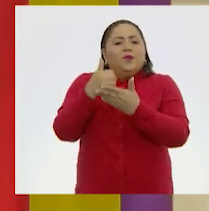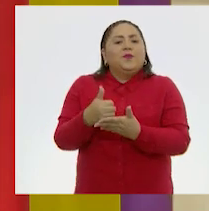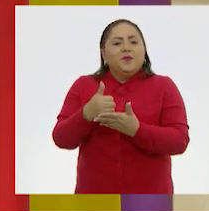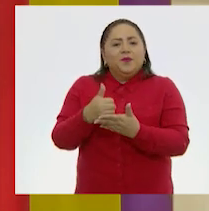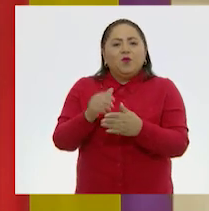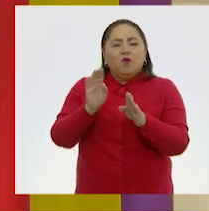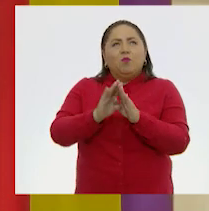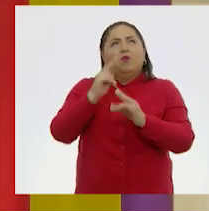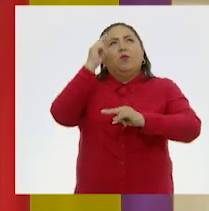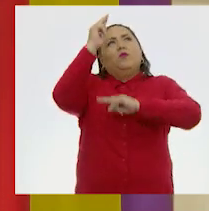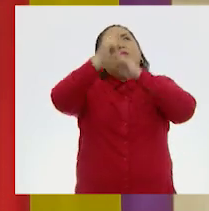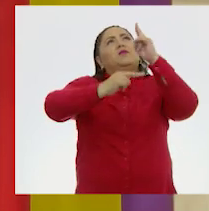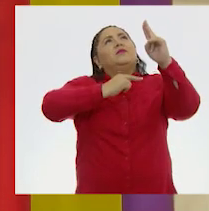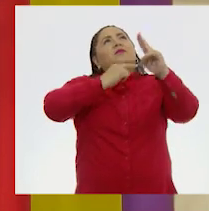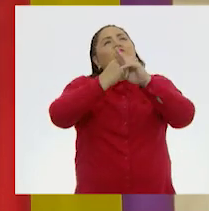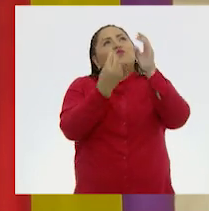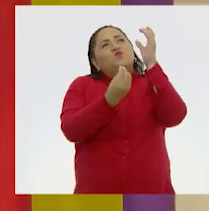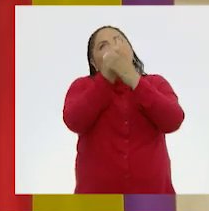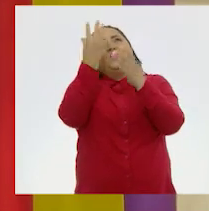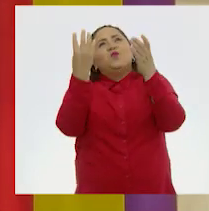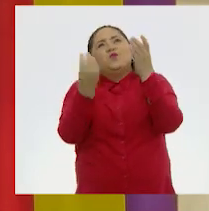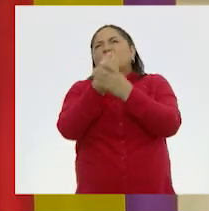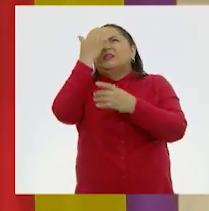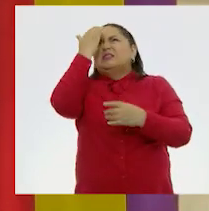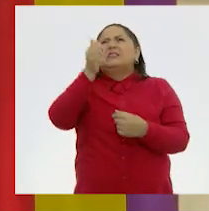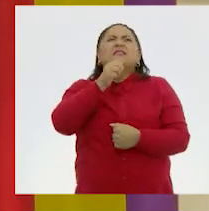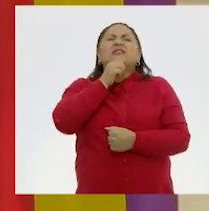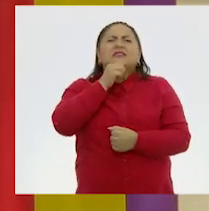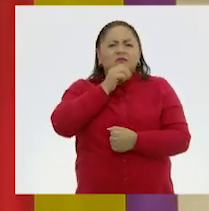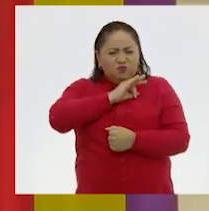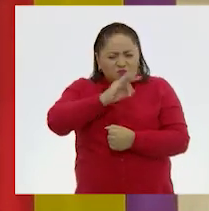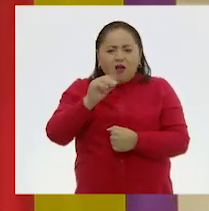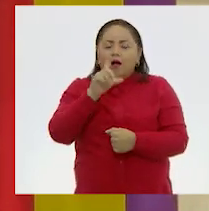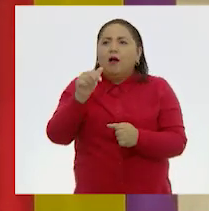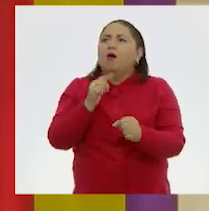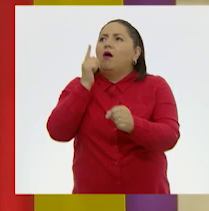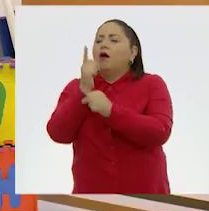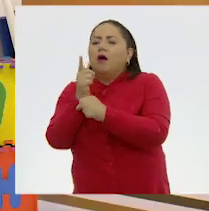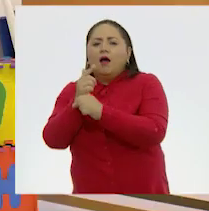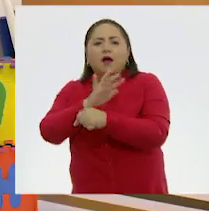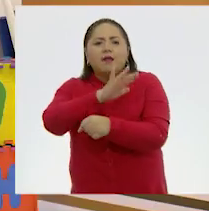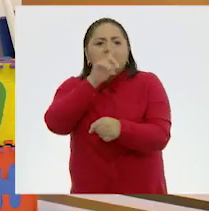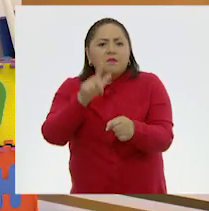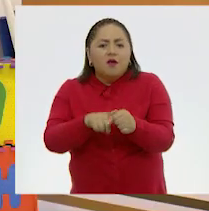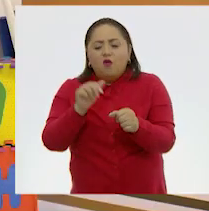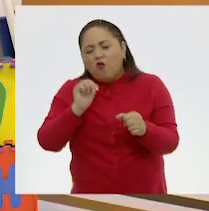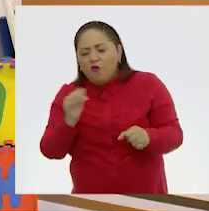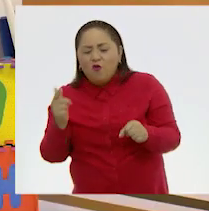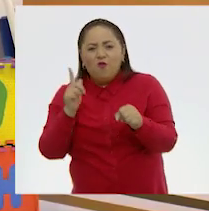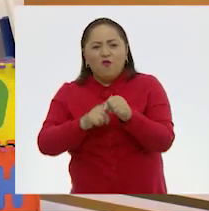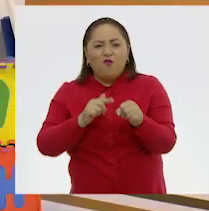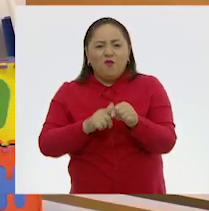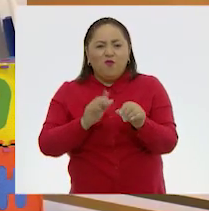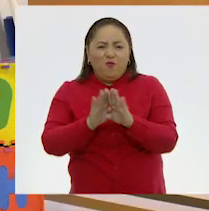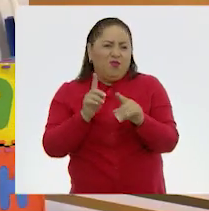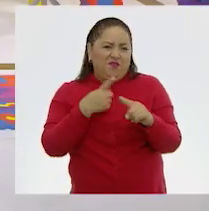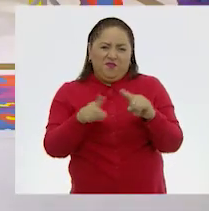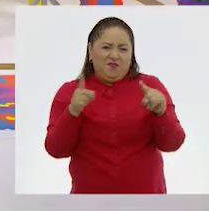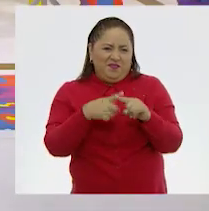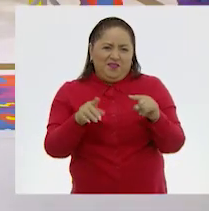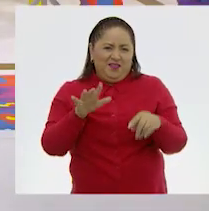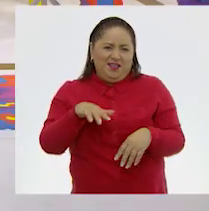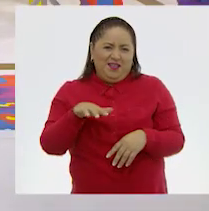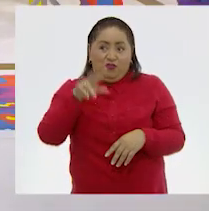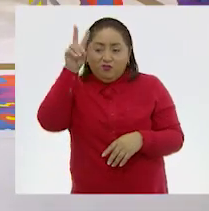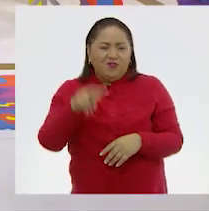universos nuevos y desconocidos o descubrir animales con colores muy diversos, como no